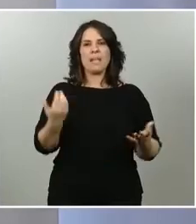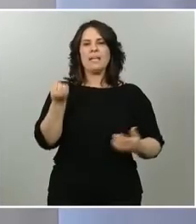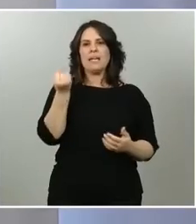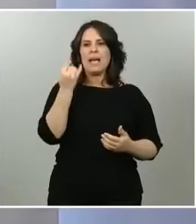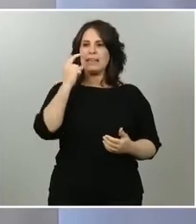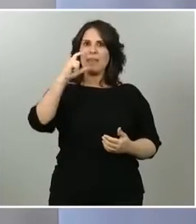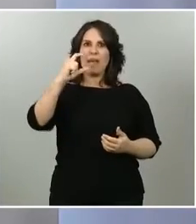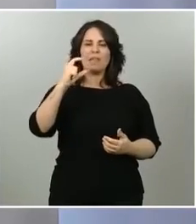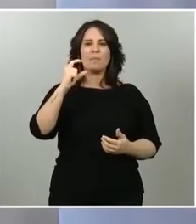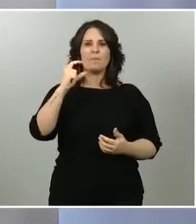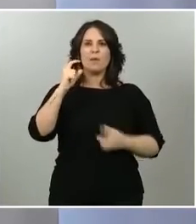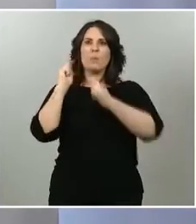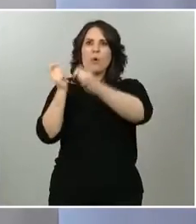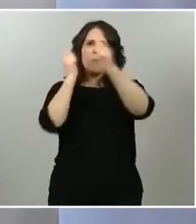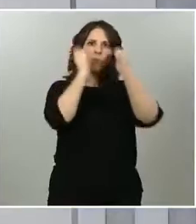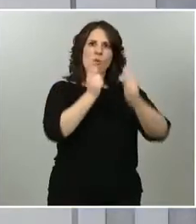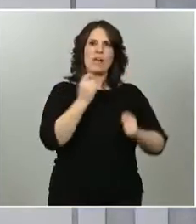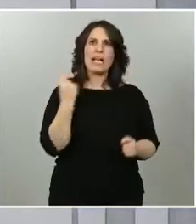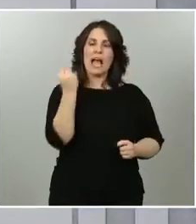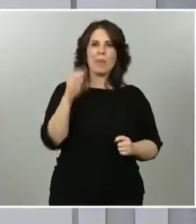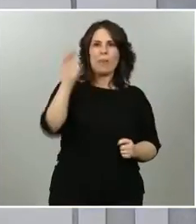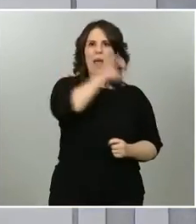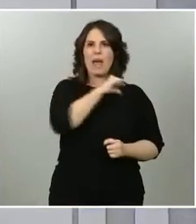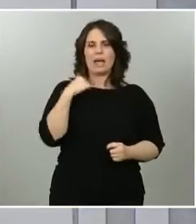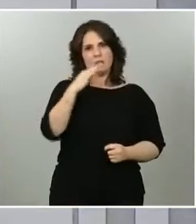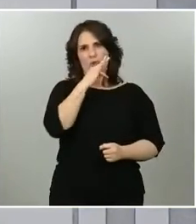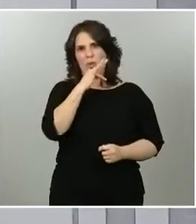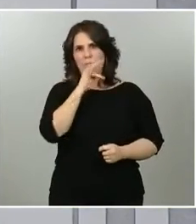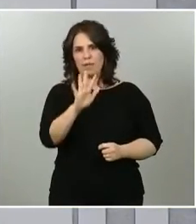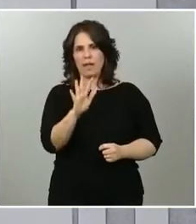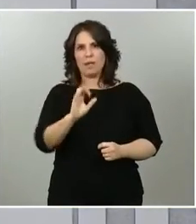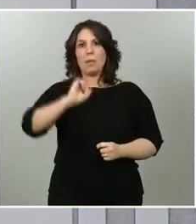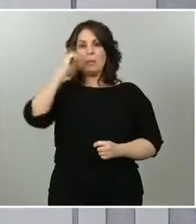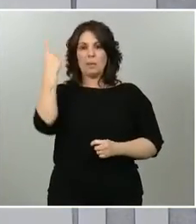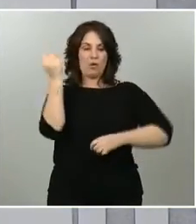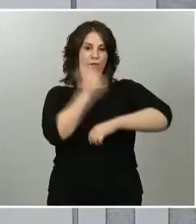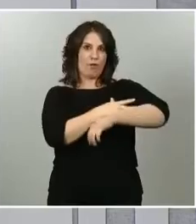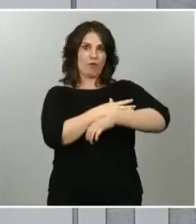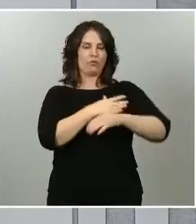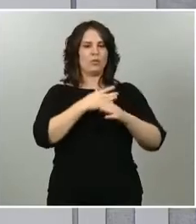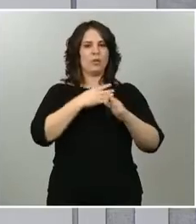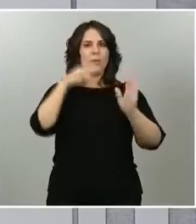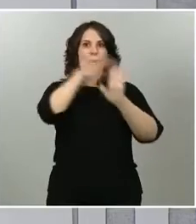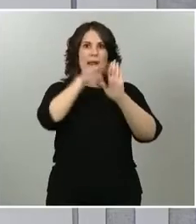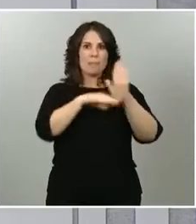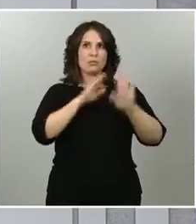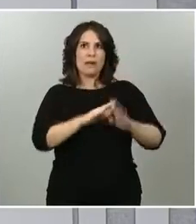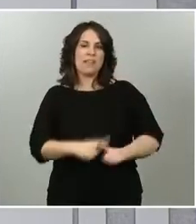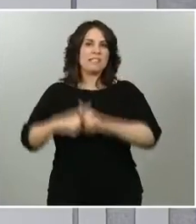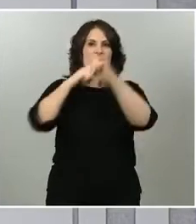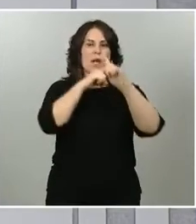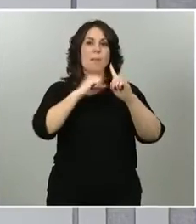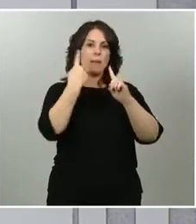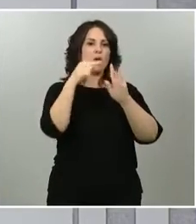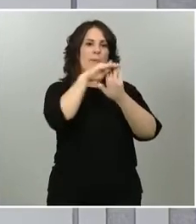asignada a cada uno de los territorios hasta que los parámetros por los que se distribuyen los fondos no estén perfectamente terminados de fijar. Nosotros